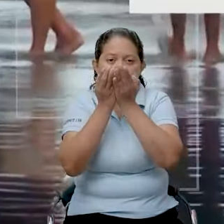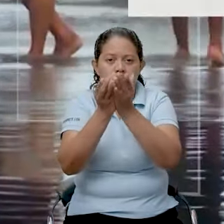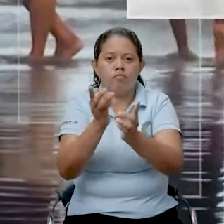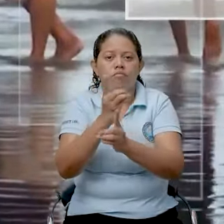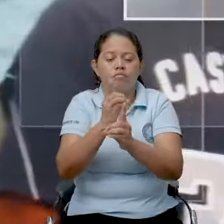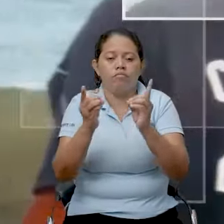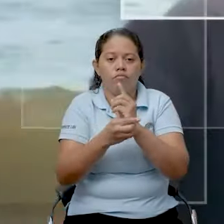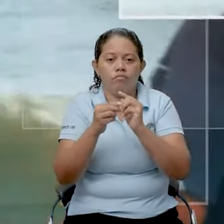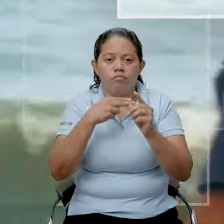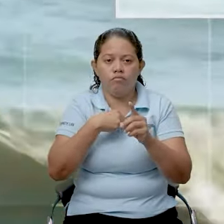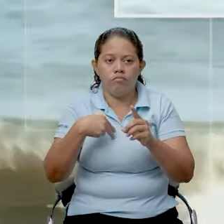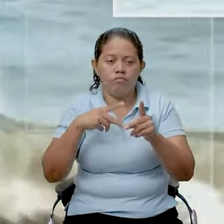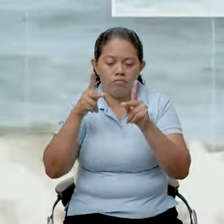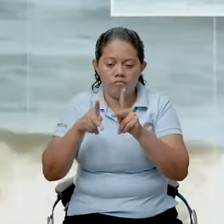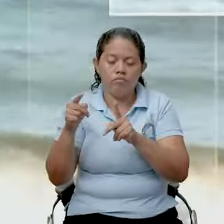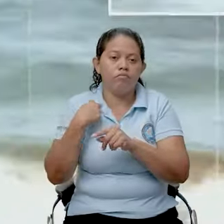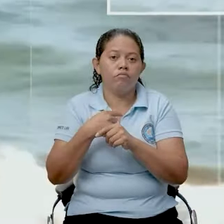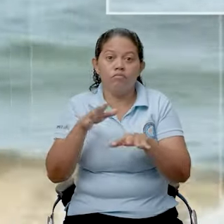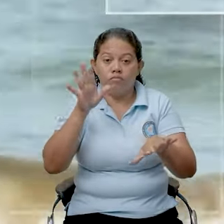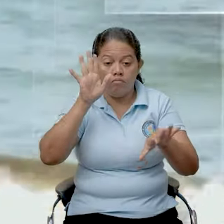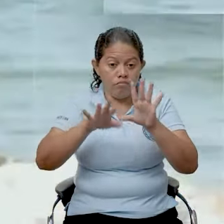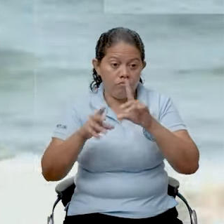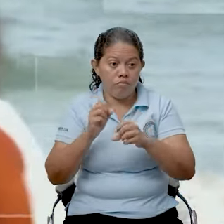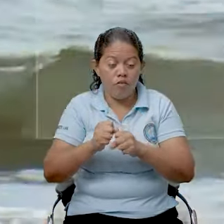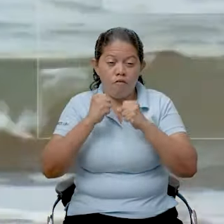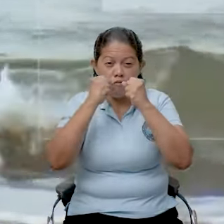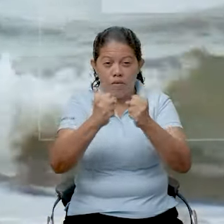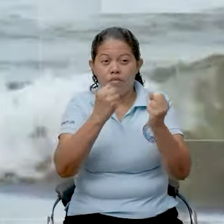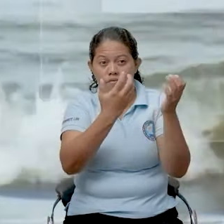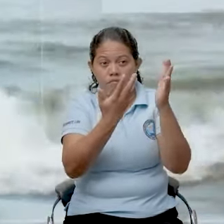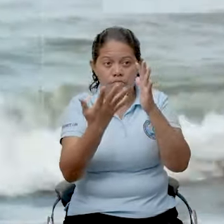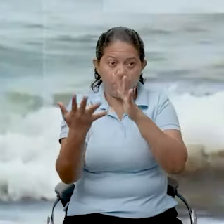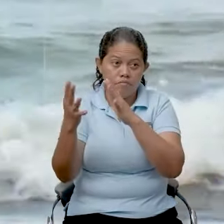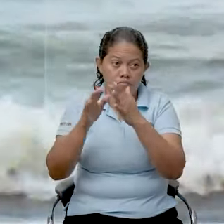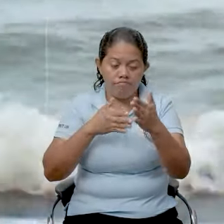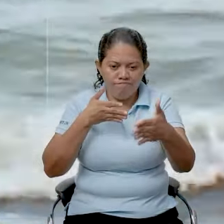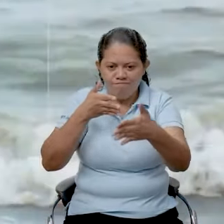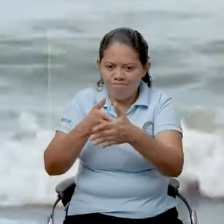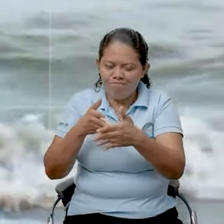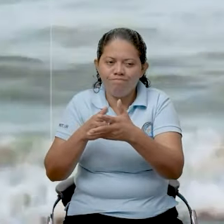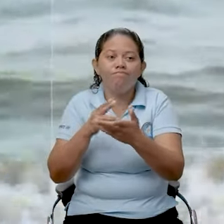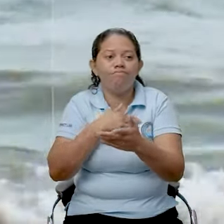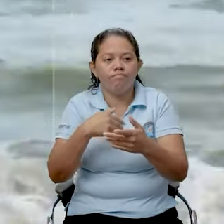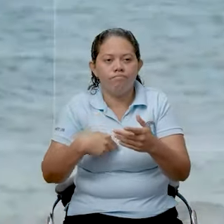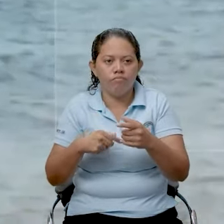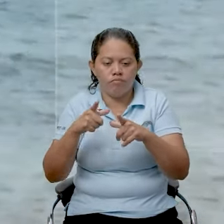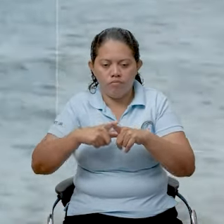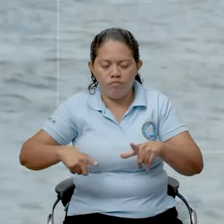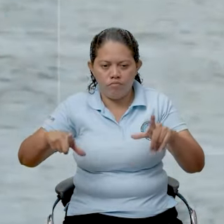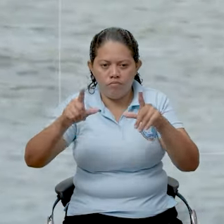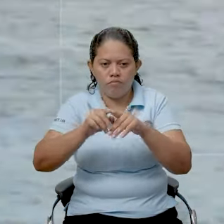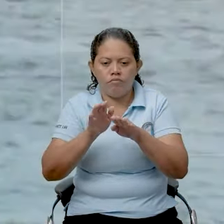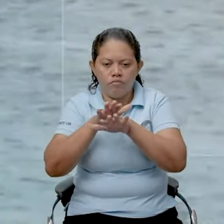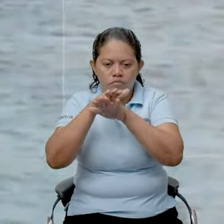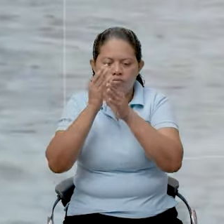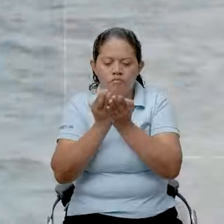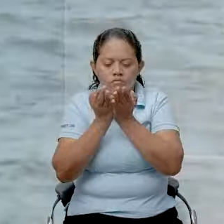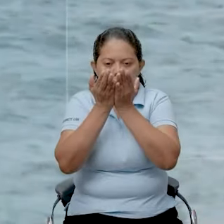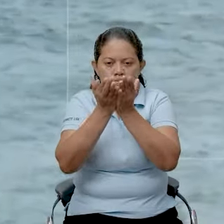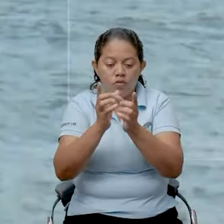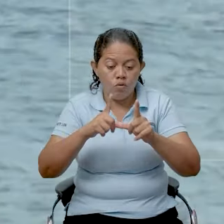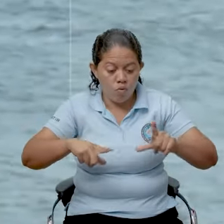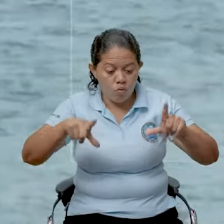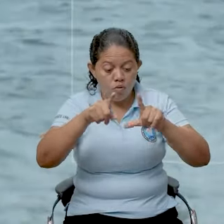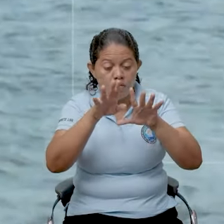recomendaciones de las autoridades. Si por razones de fuertes vientos se suspende la navegación, ubiquemos las lanchas en zonas